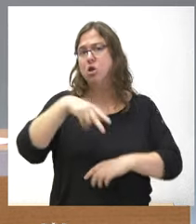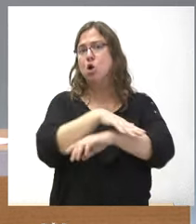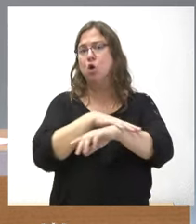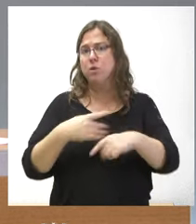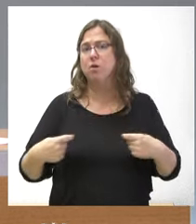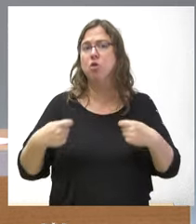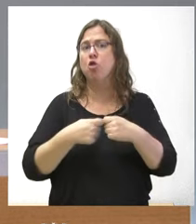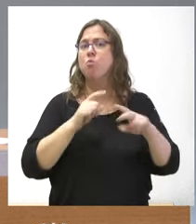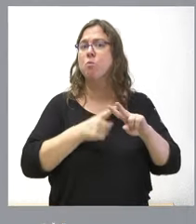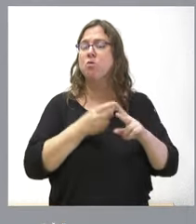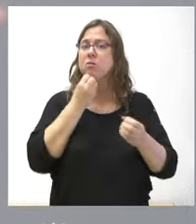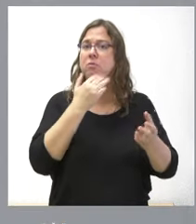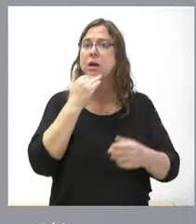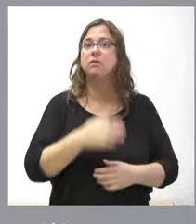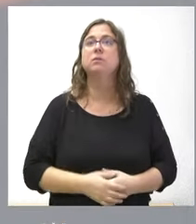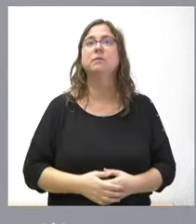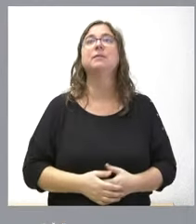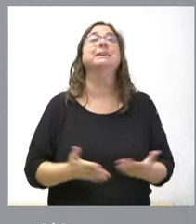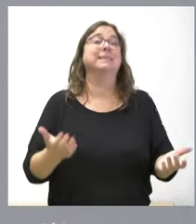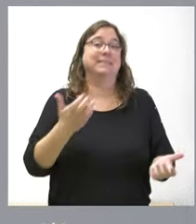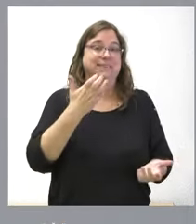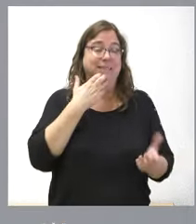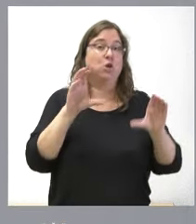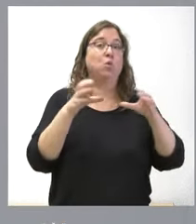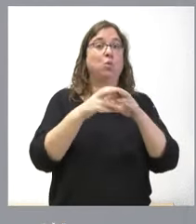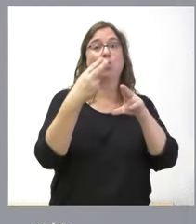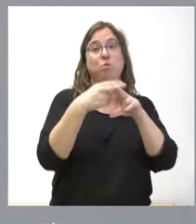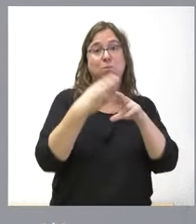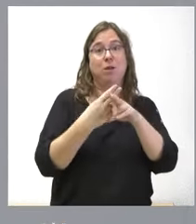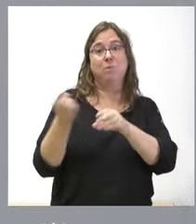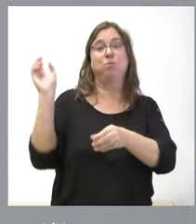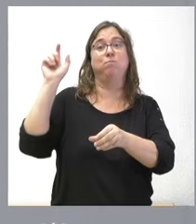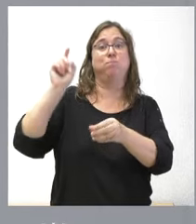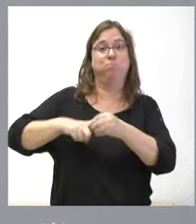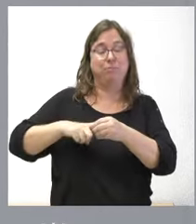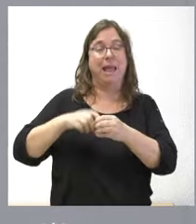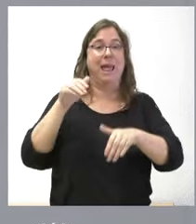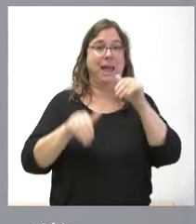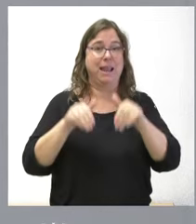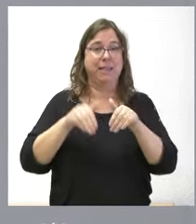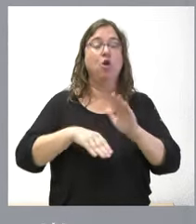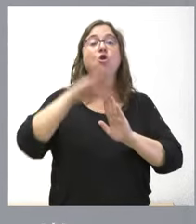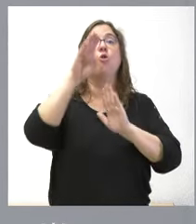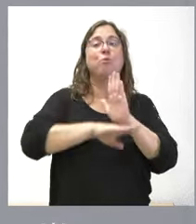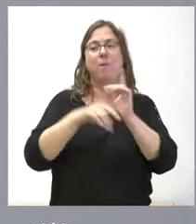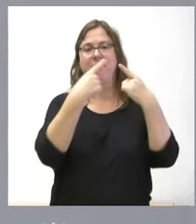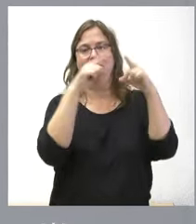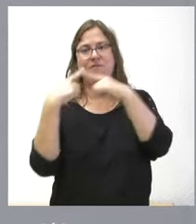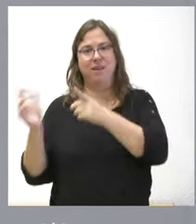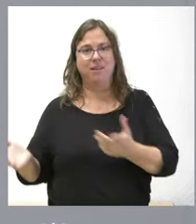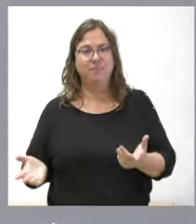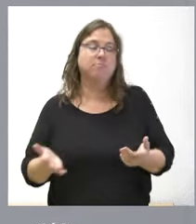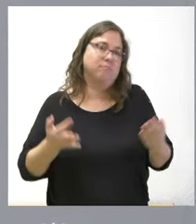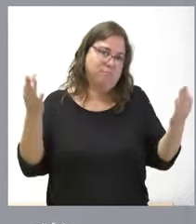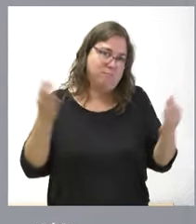con Vox naturalmente cuando un partido político se presenta a unas elecciones y tiene un programa distinto el de otro pues tiene